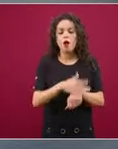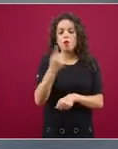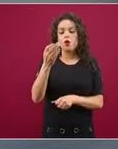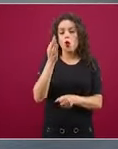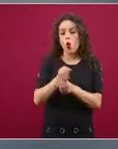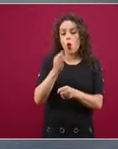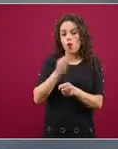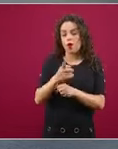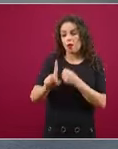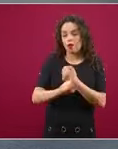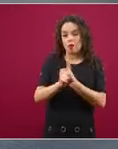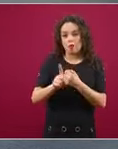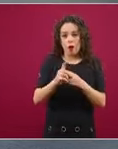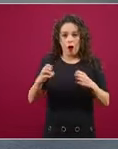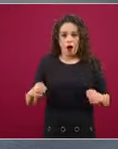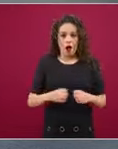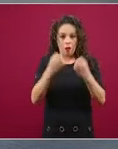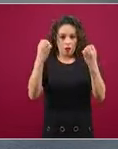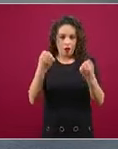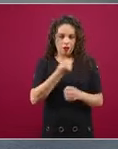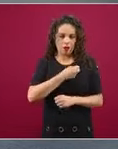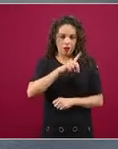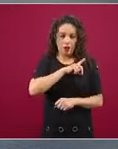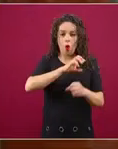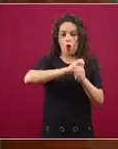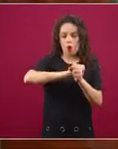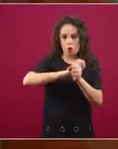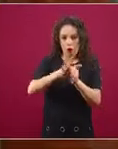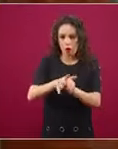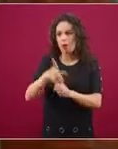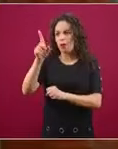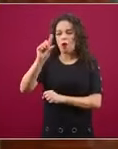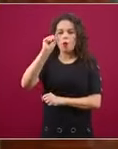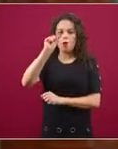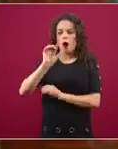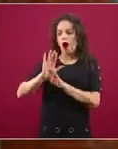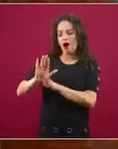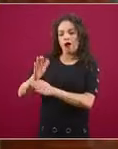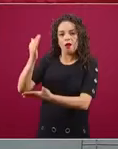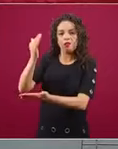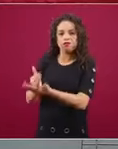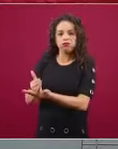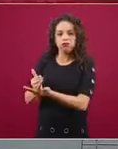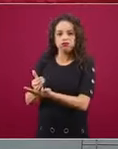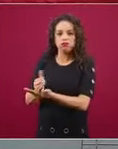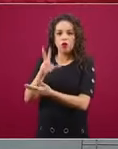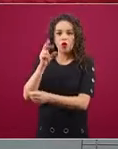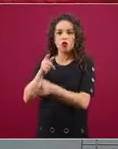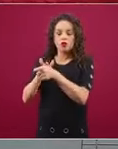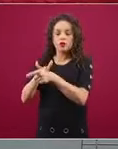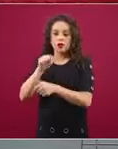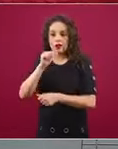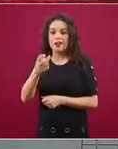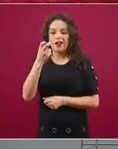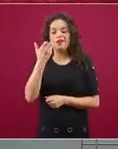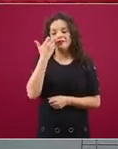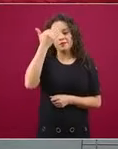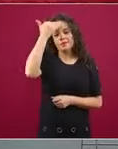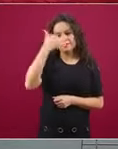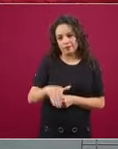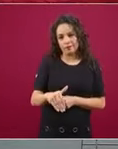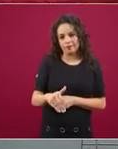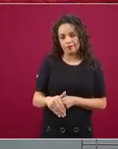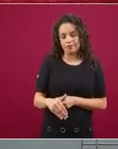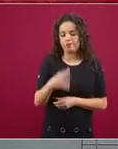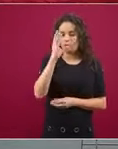la situación del COVID, pero por ahí sigue todavía la duda sobre este avance. Muchísimas gracias. Buenas tardes. Al contrario, gracias a ti.